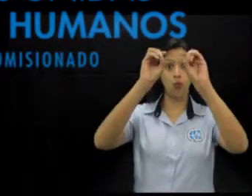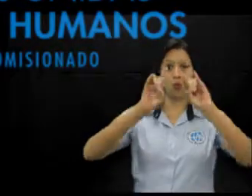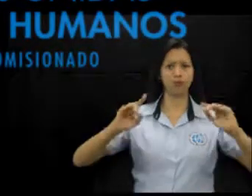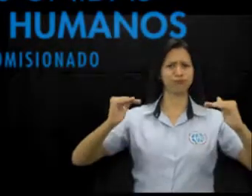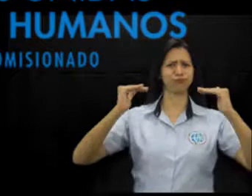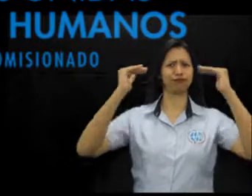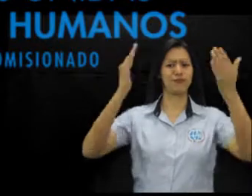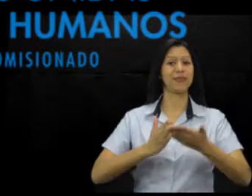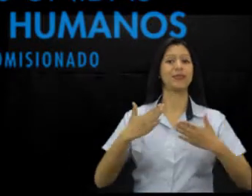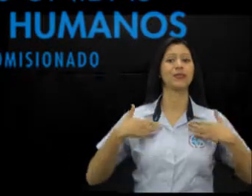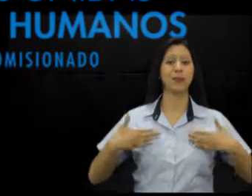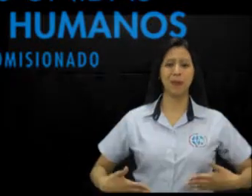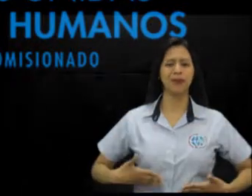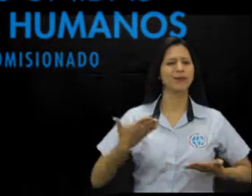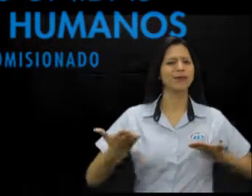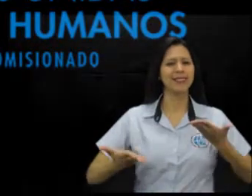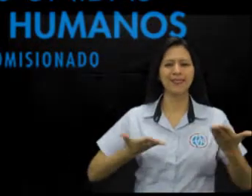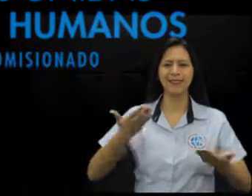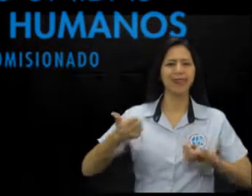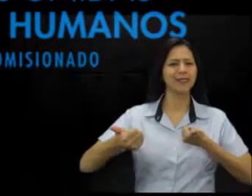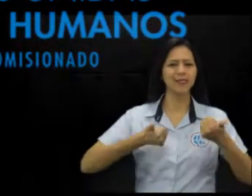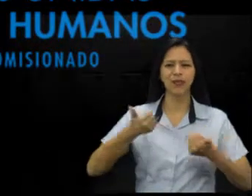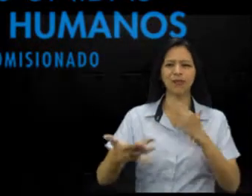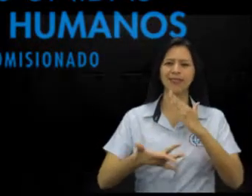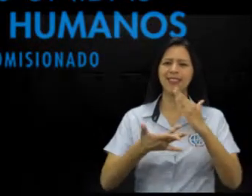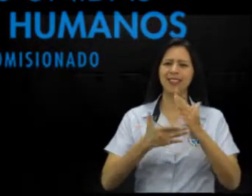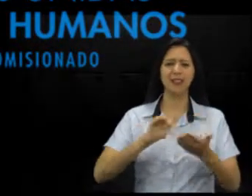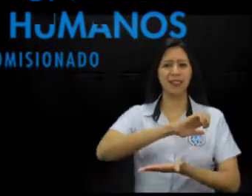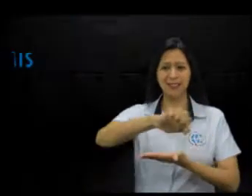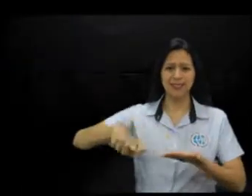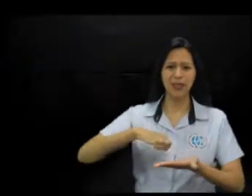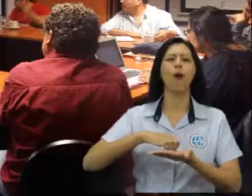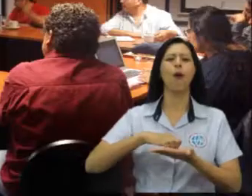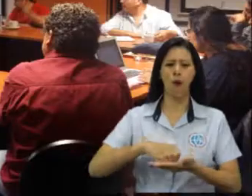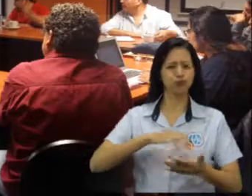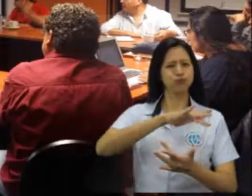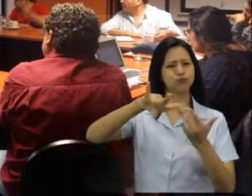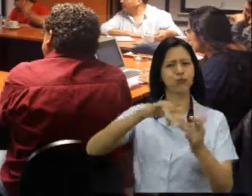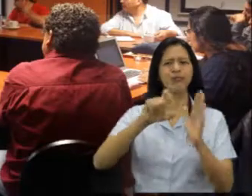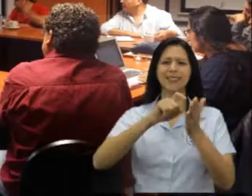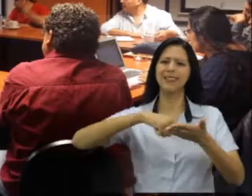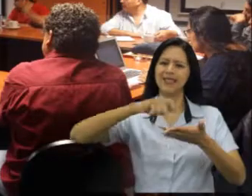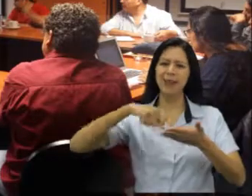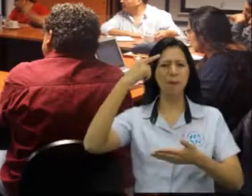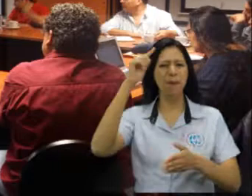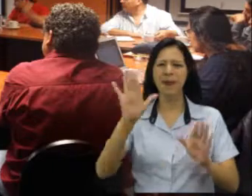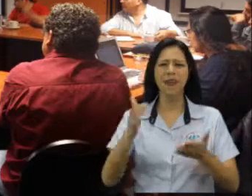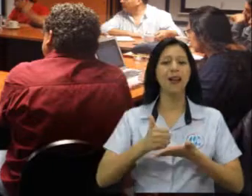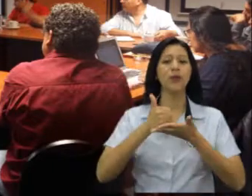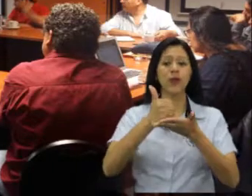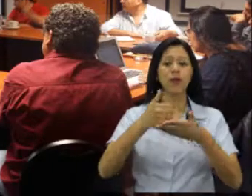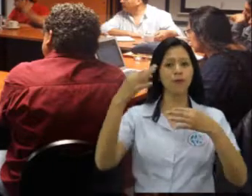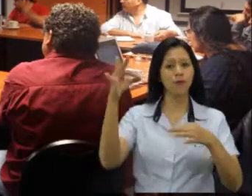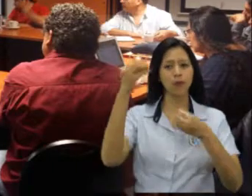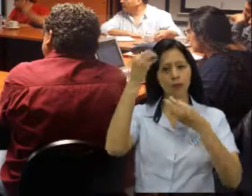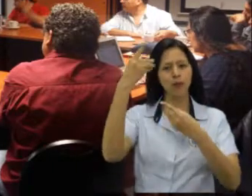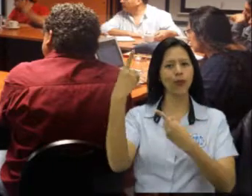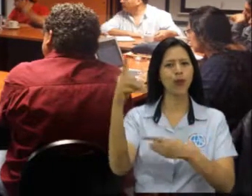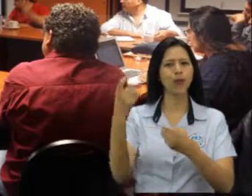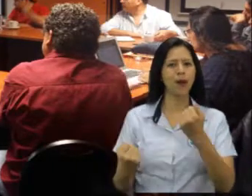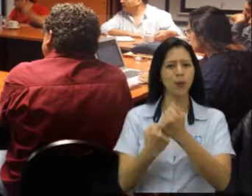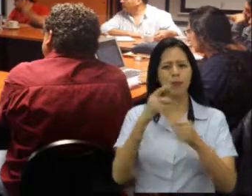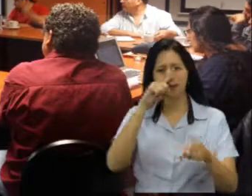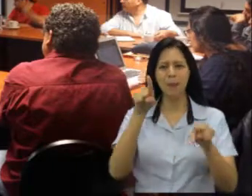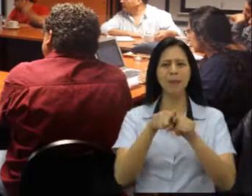Oficina del Alto Comisionado de las Naciones Unidas sobre Derechos Humanos ha brindado asesoría técnica al Estado